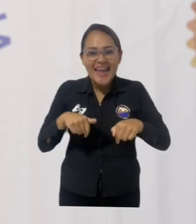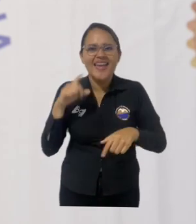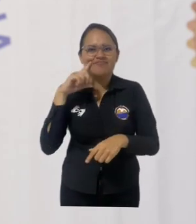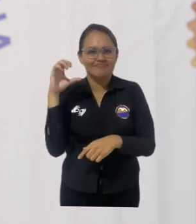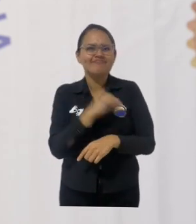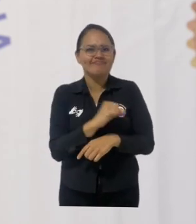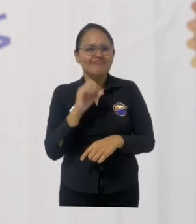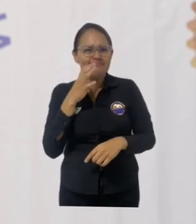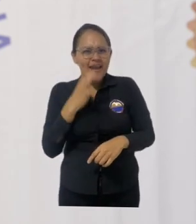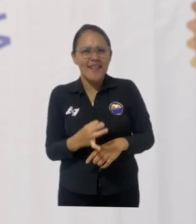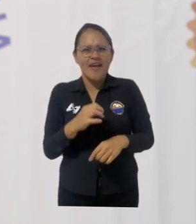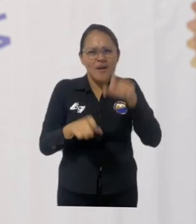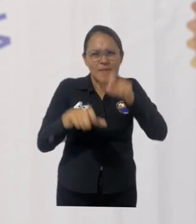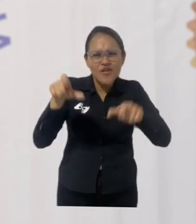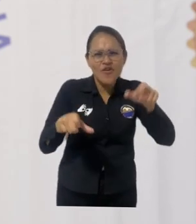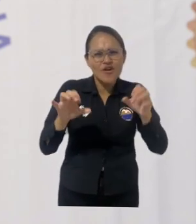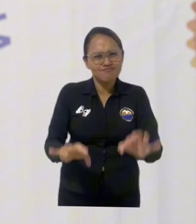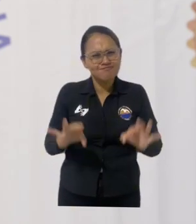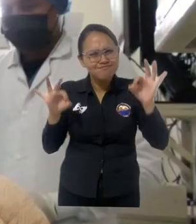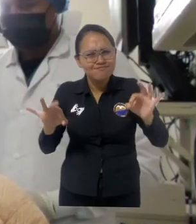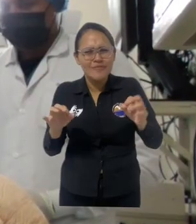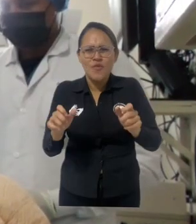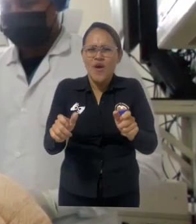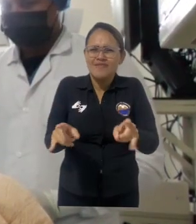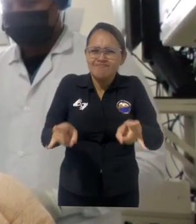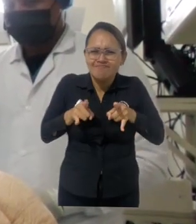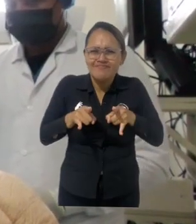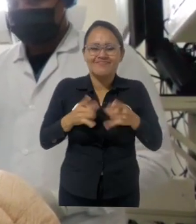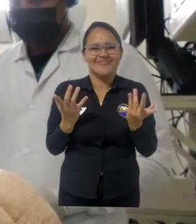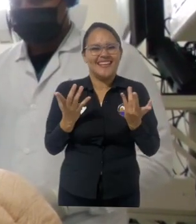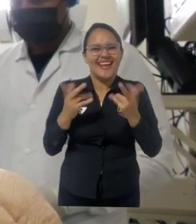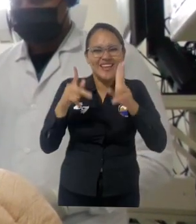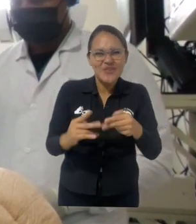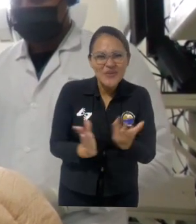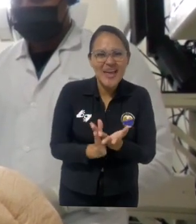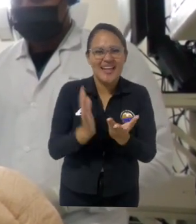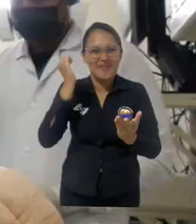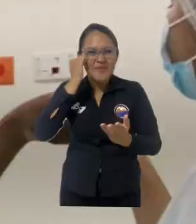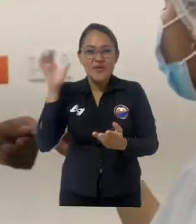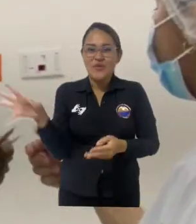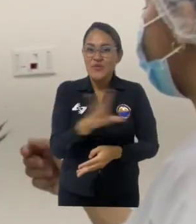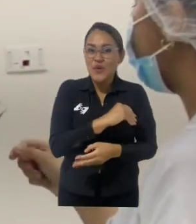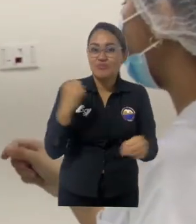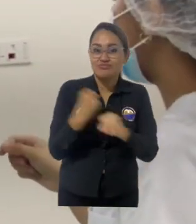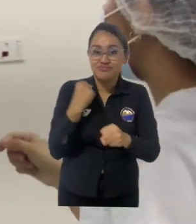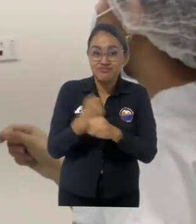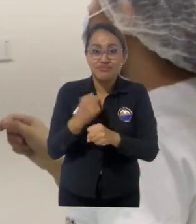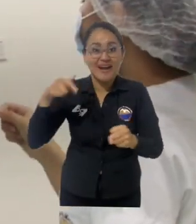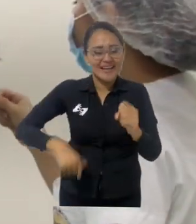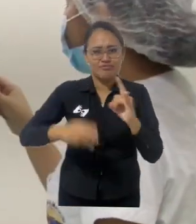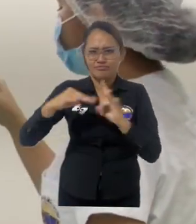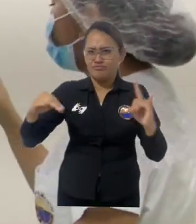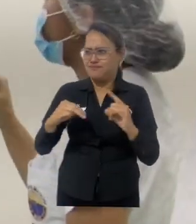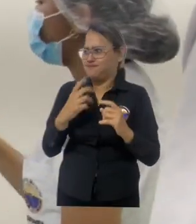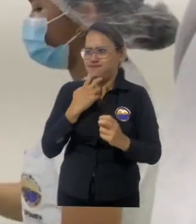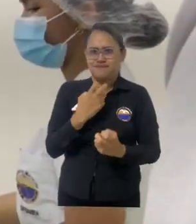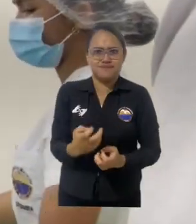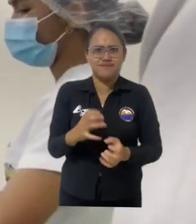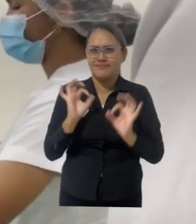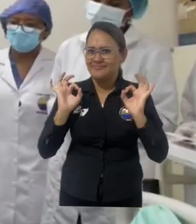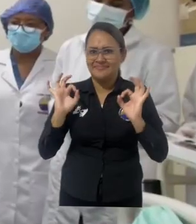por la región, por la formación integral, de eso damos fe en la